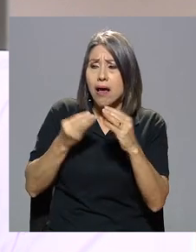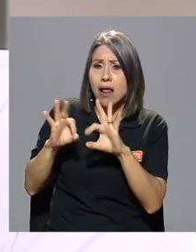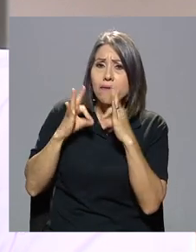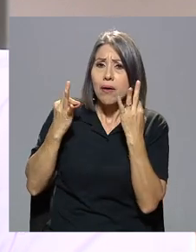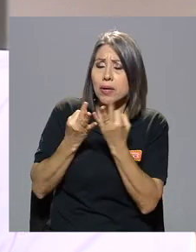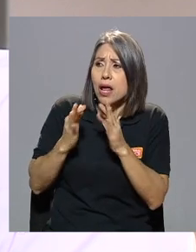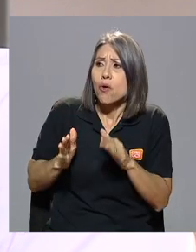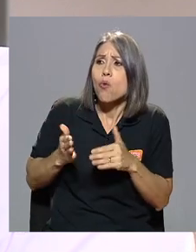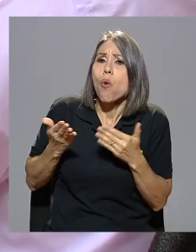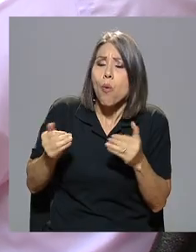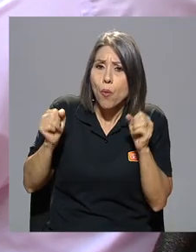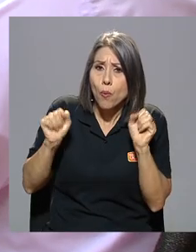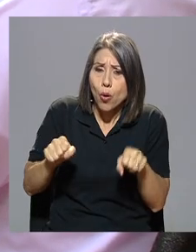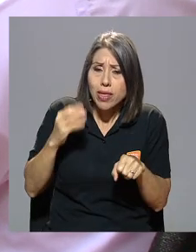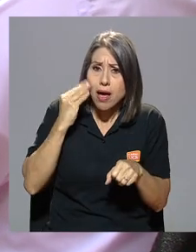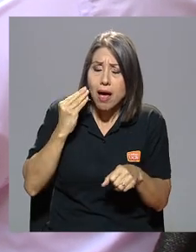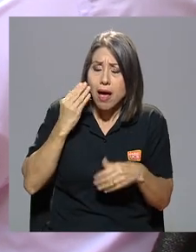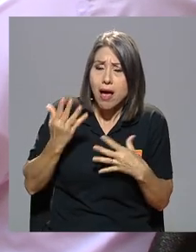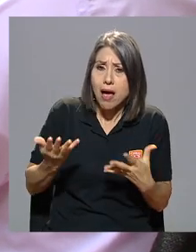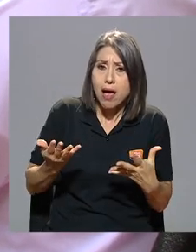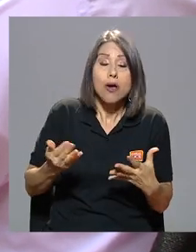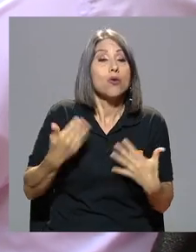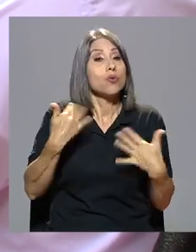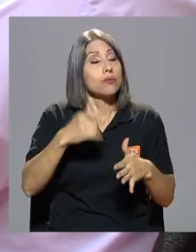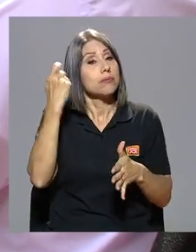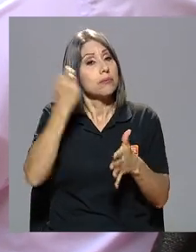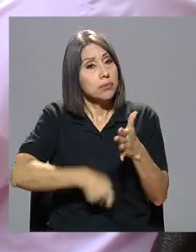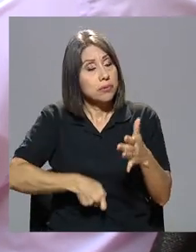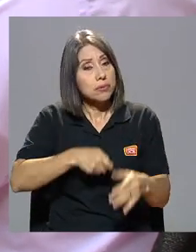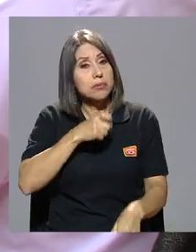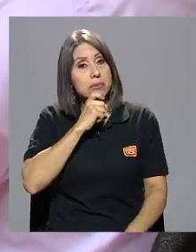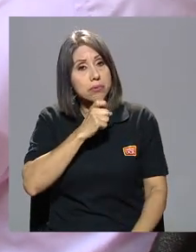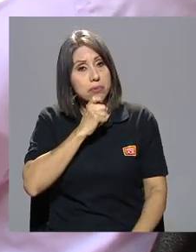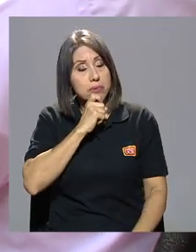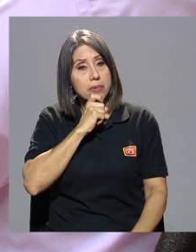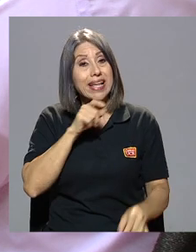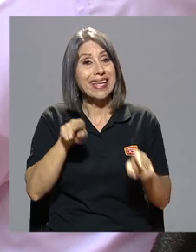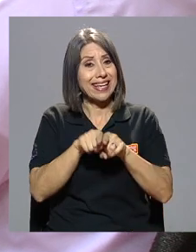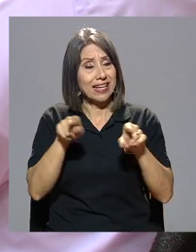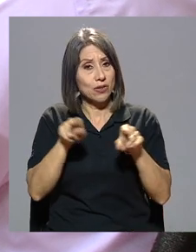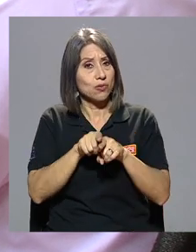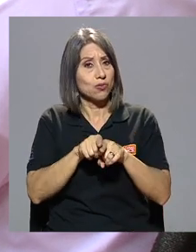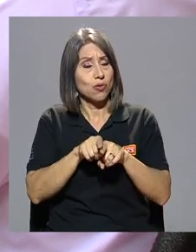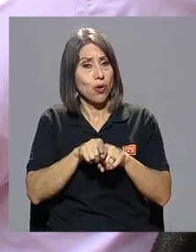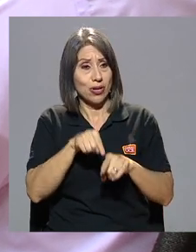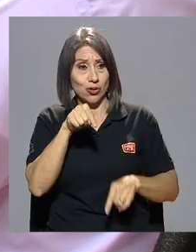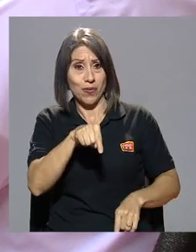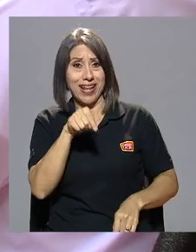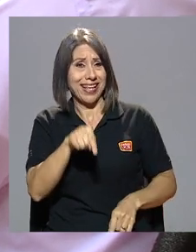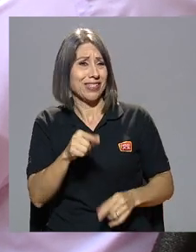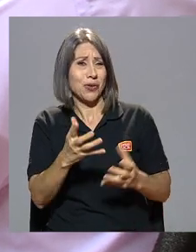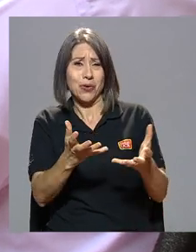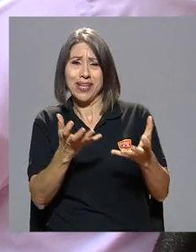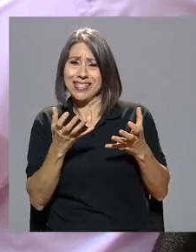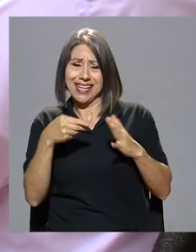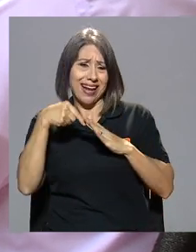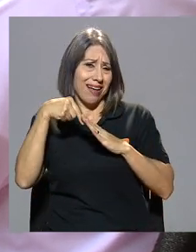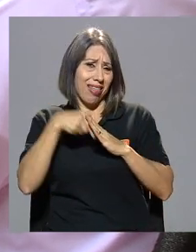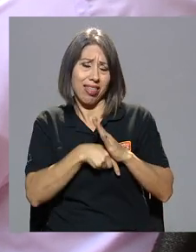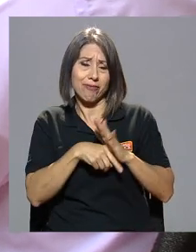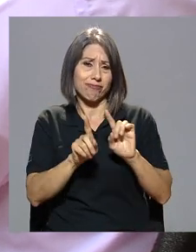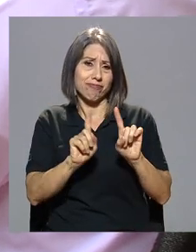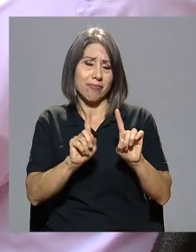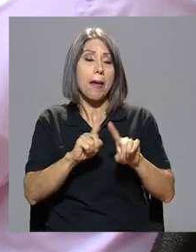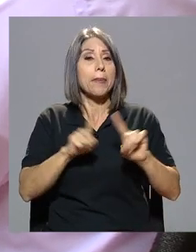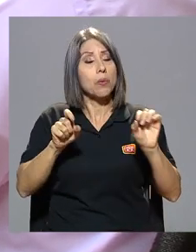la familia vivir algo tan fuerte y tan duro como eso? fue muy duro incluso sobre esto no quisiera